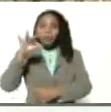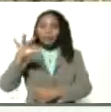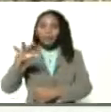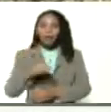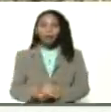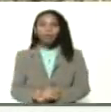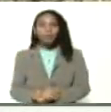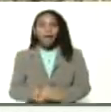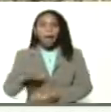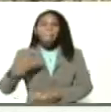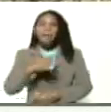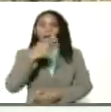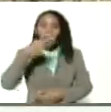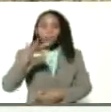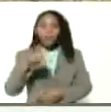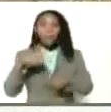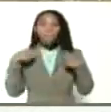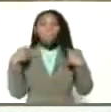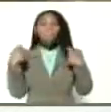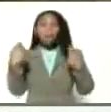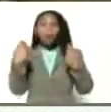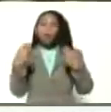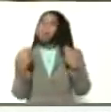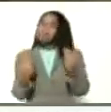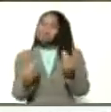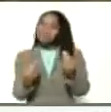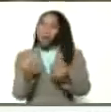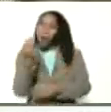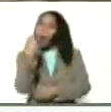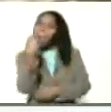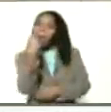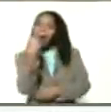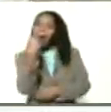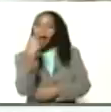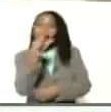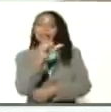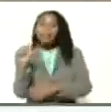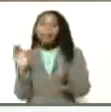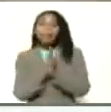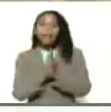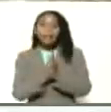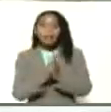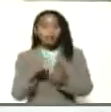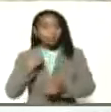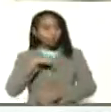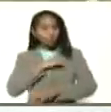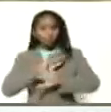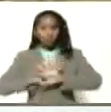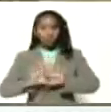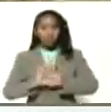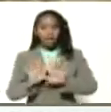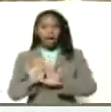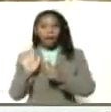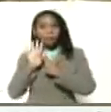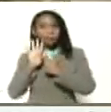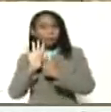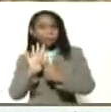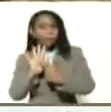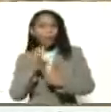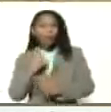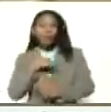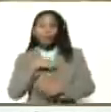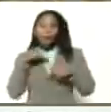pescado salado es muy popular para comerlo en Semana Santa. Ya nosotros estamos presentando nuestra